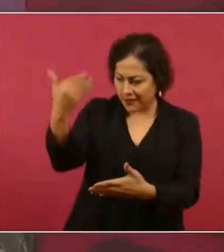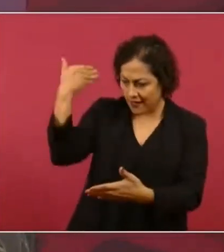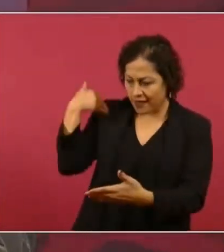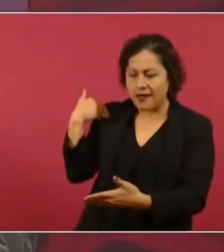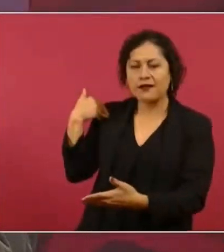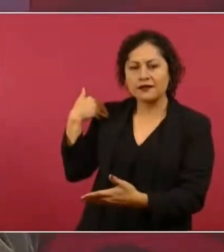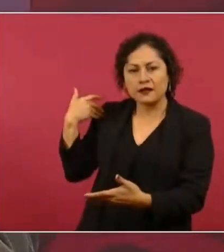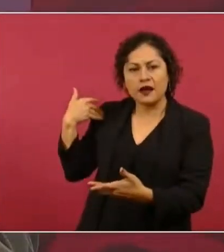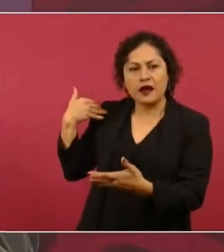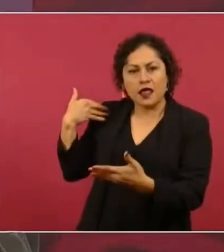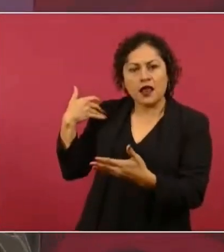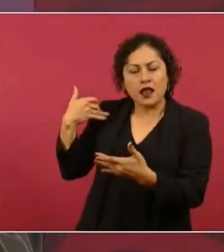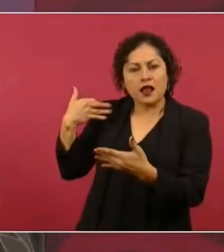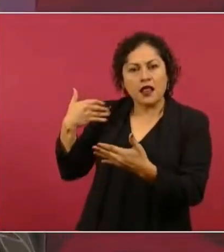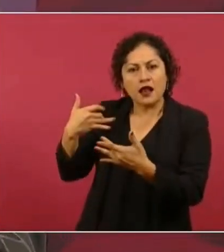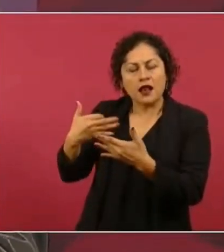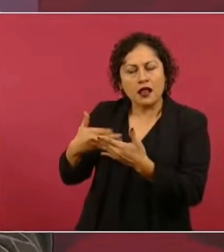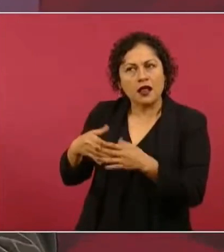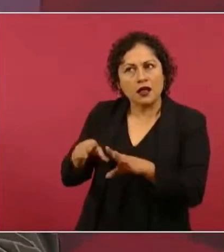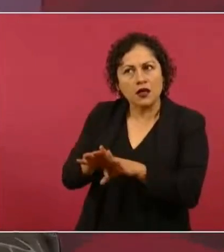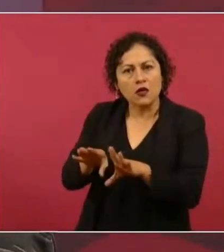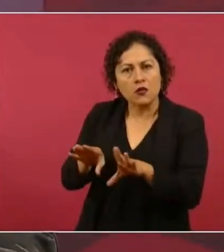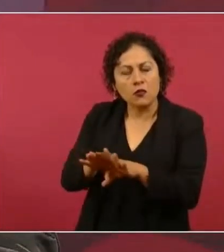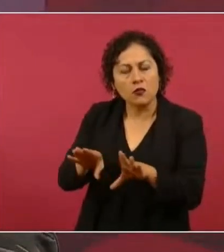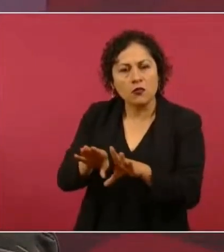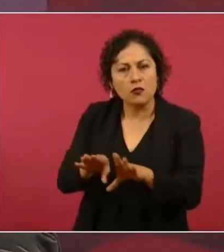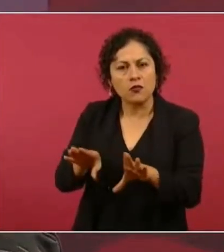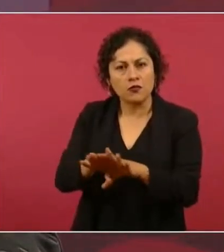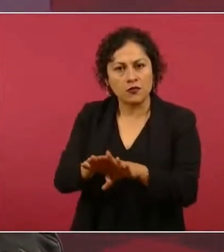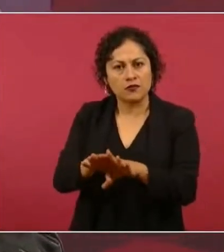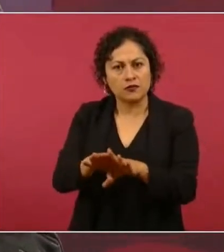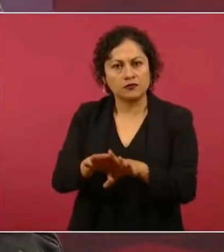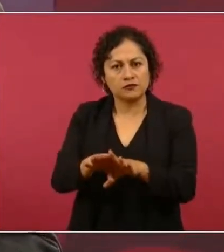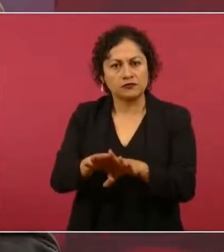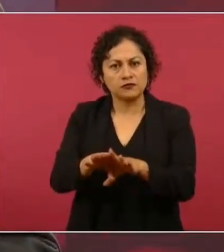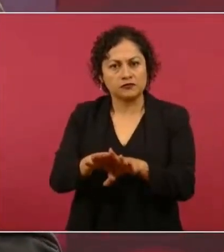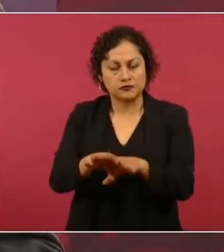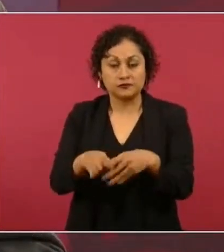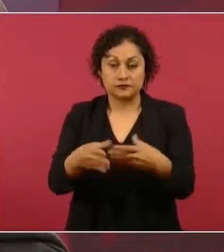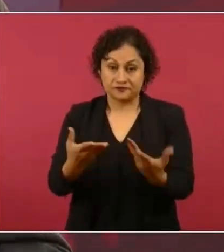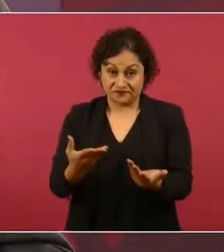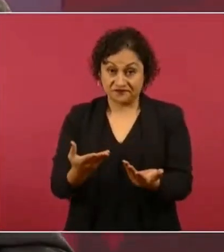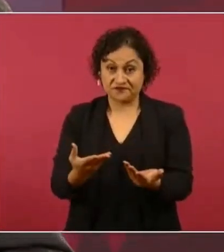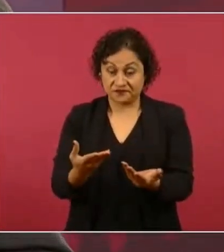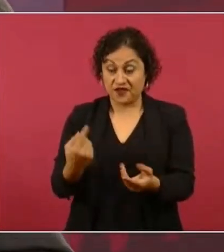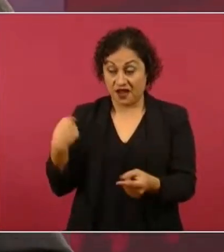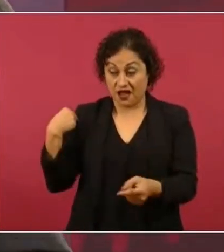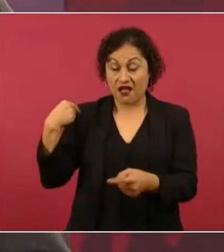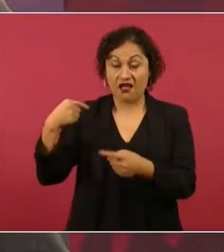todavía funcionando por las resistencias,